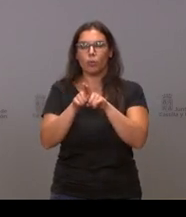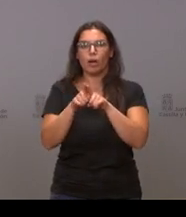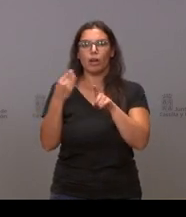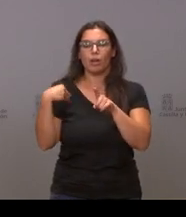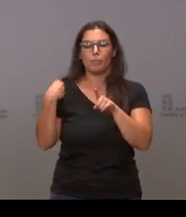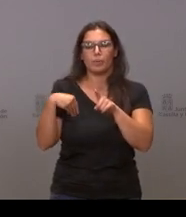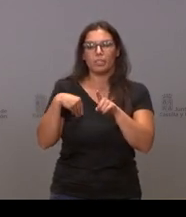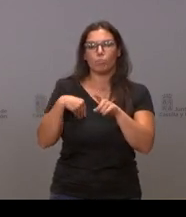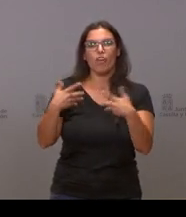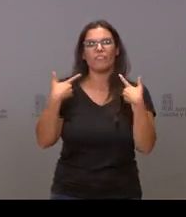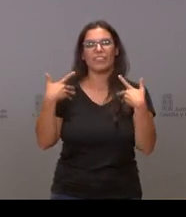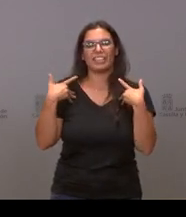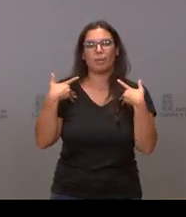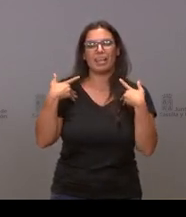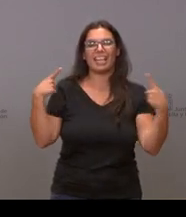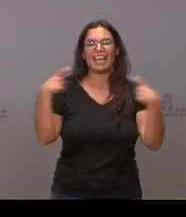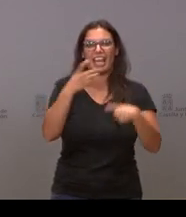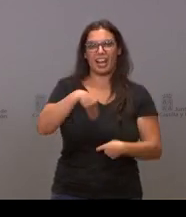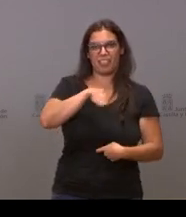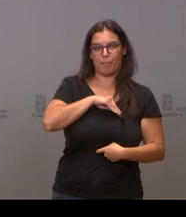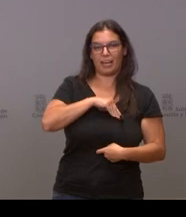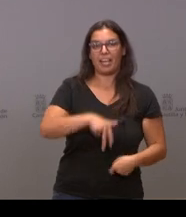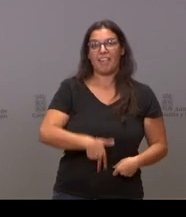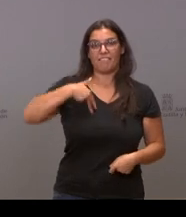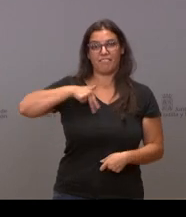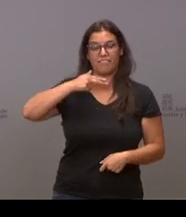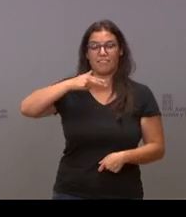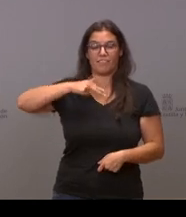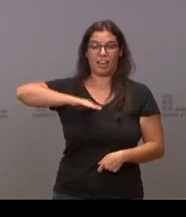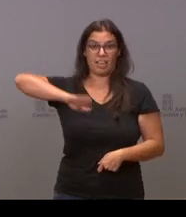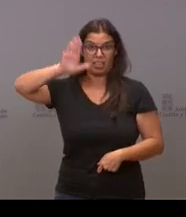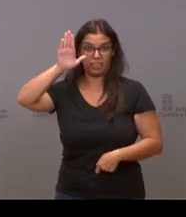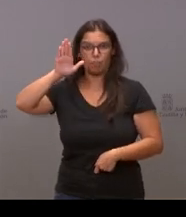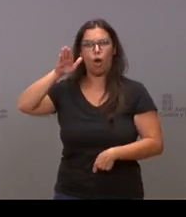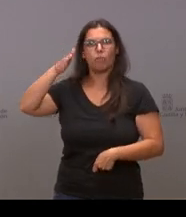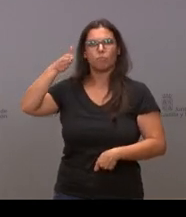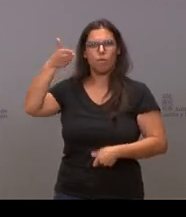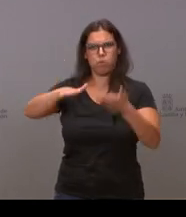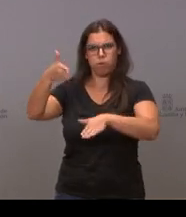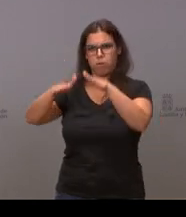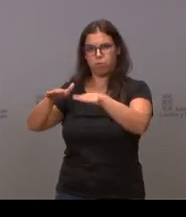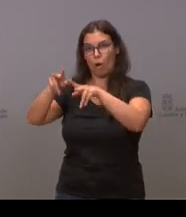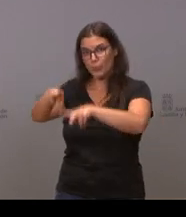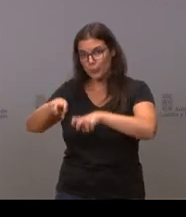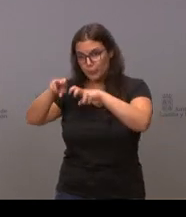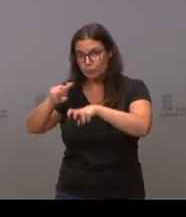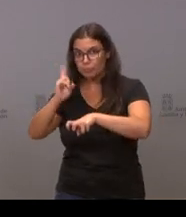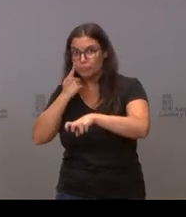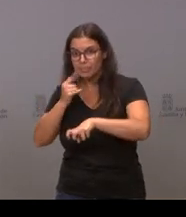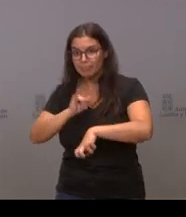franquismo. Ayer el vicepresidente autonómico desacreditó ese movimiento político